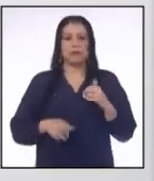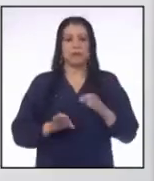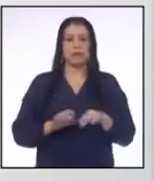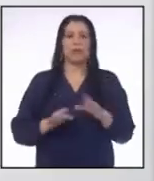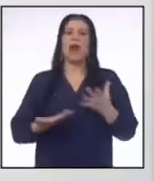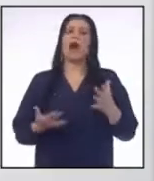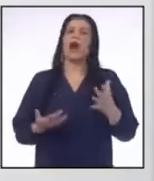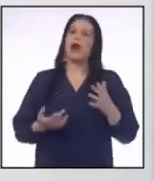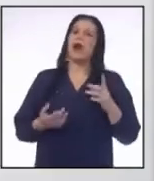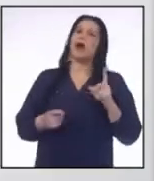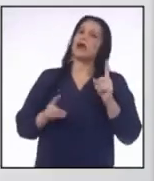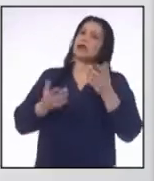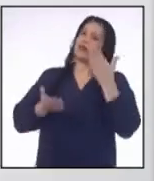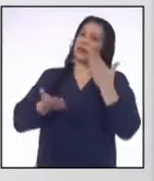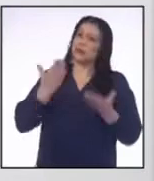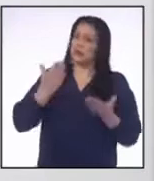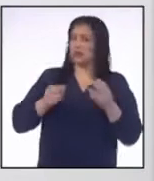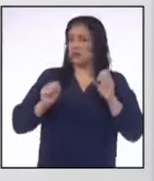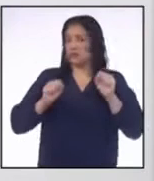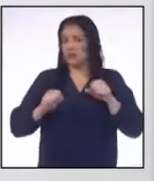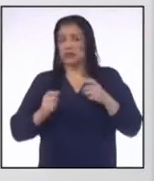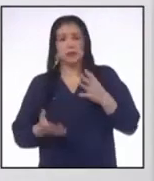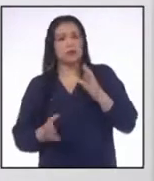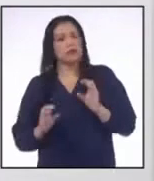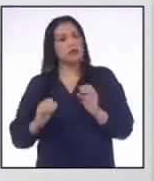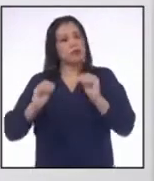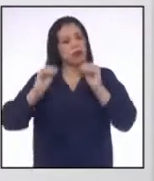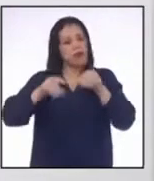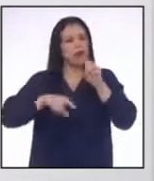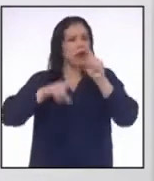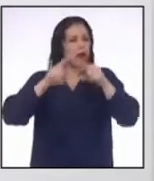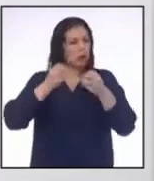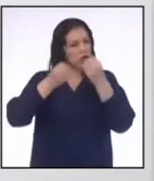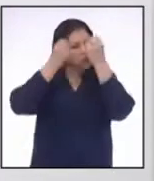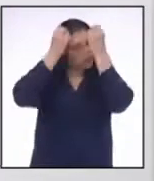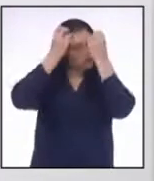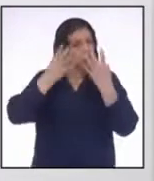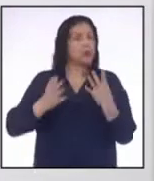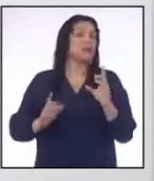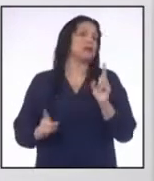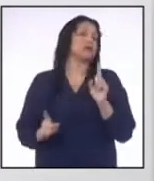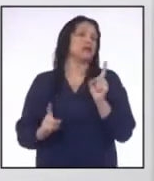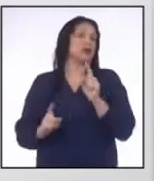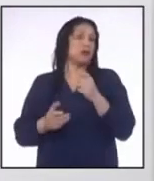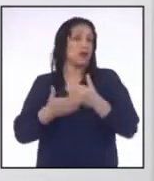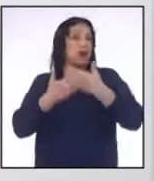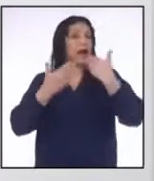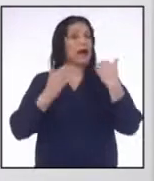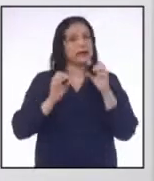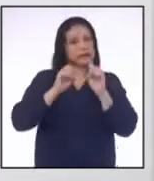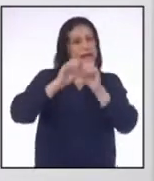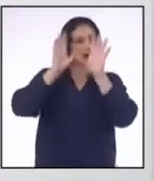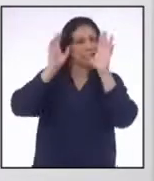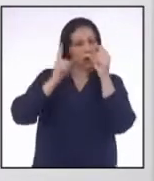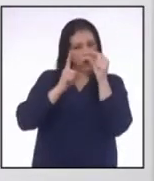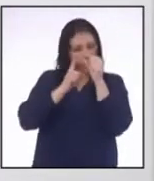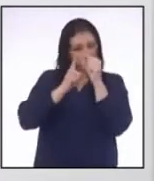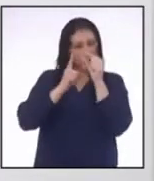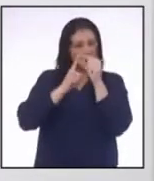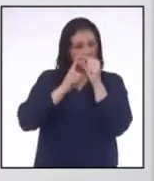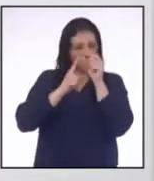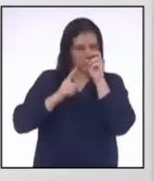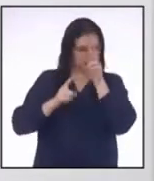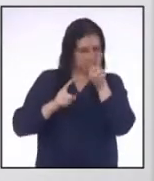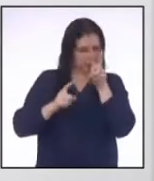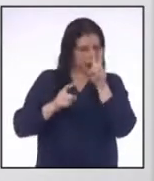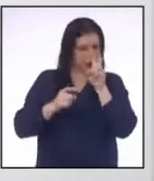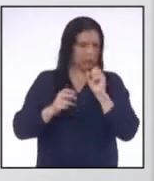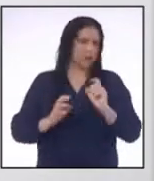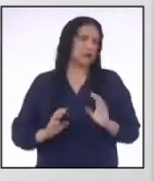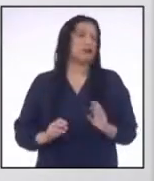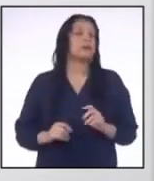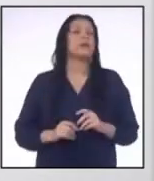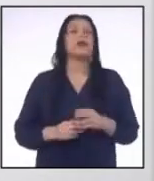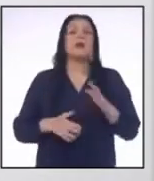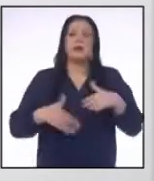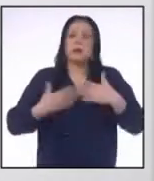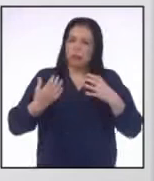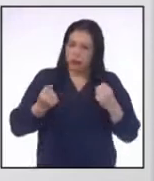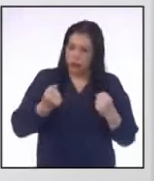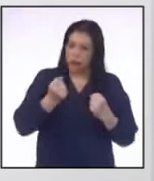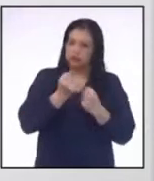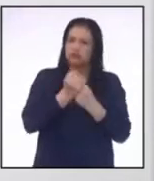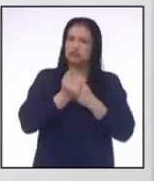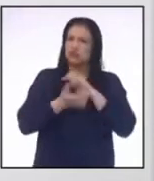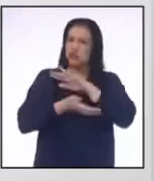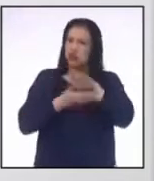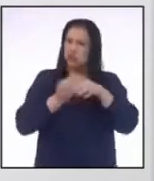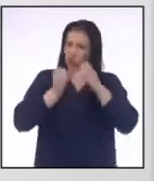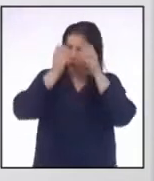¿Y no cabe la posibilidad de colocar algún dato sin que tengamos claro los términos que están mencionando? Para afianzar